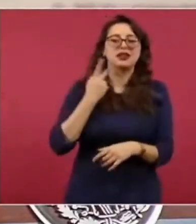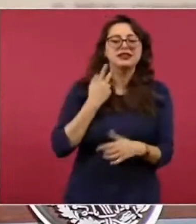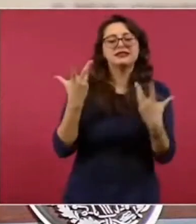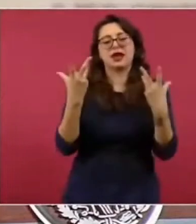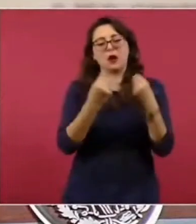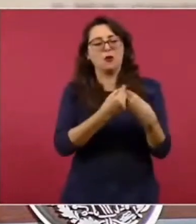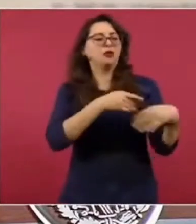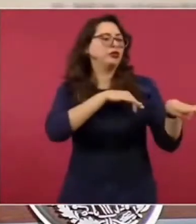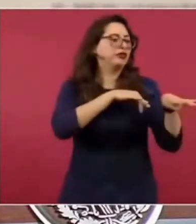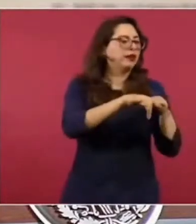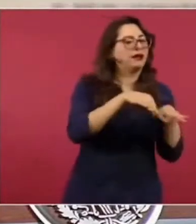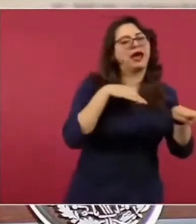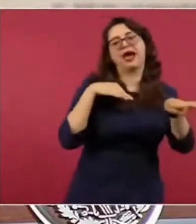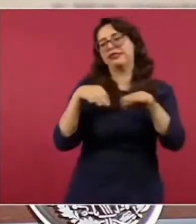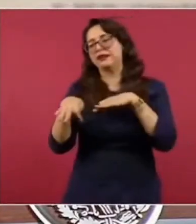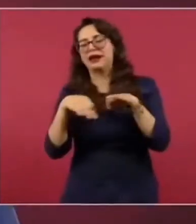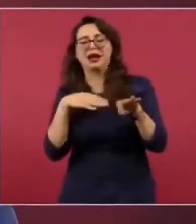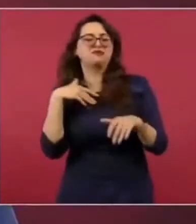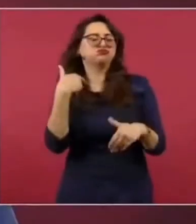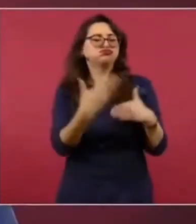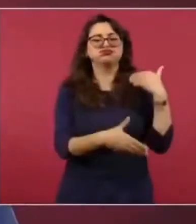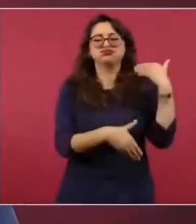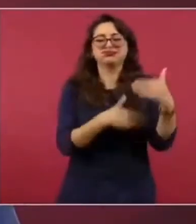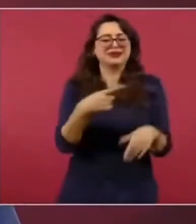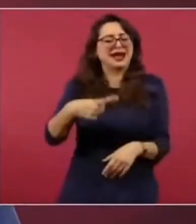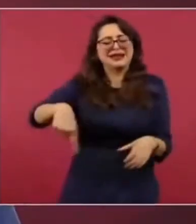no pagar impuestos.